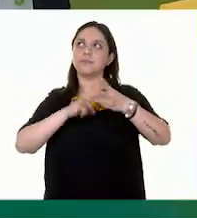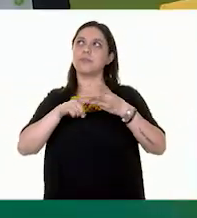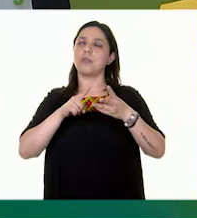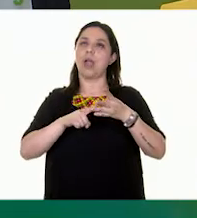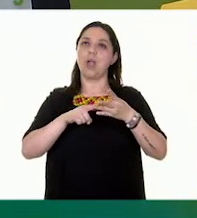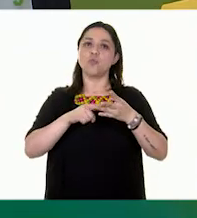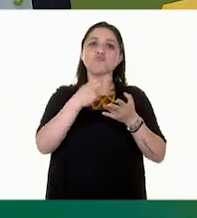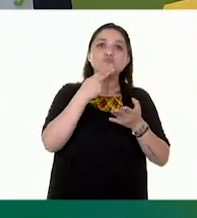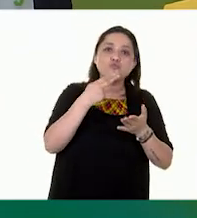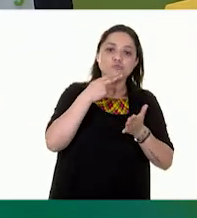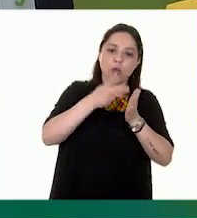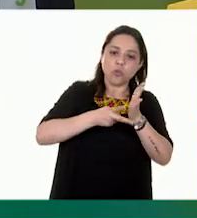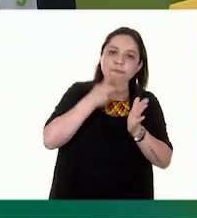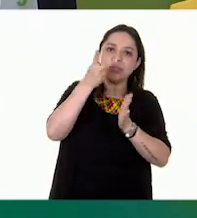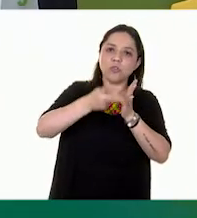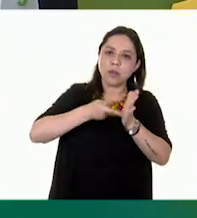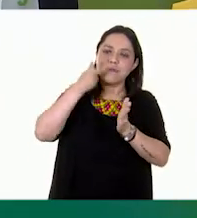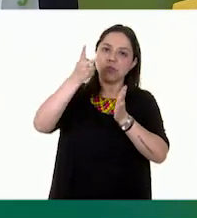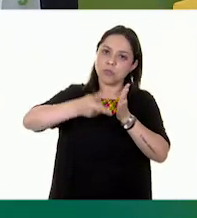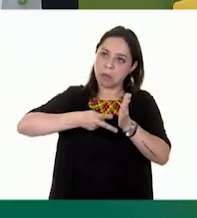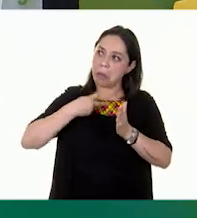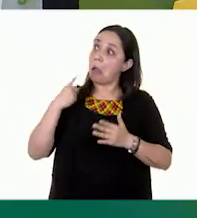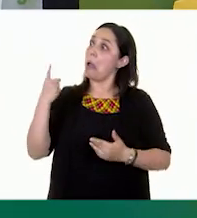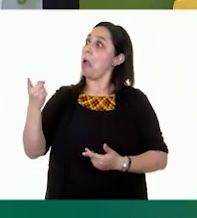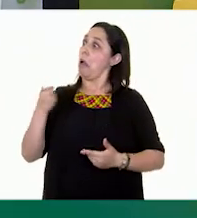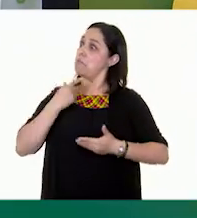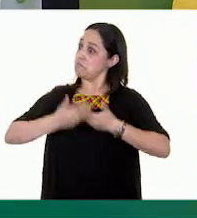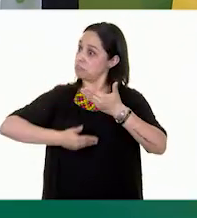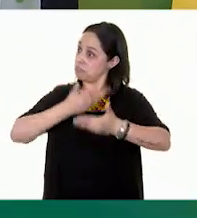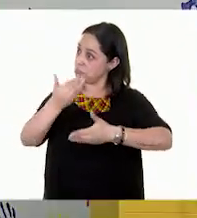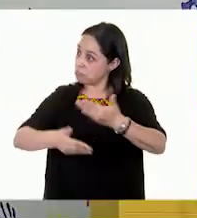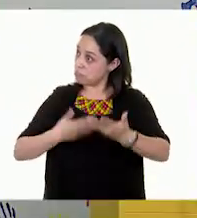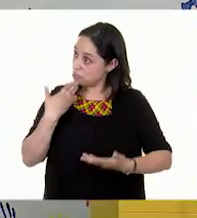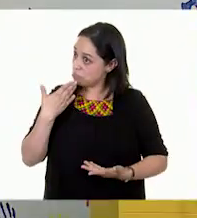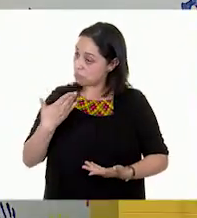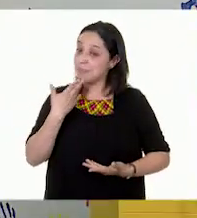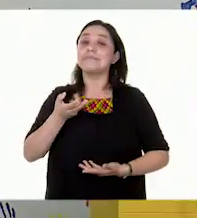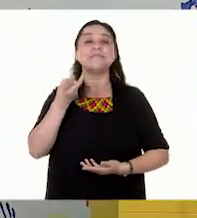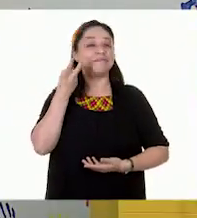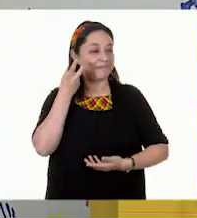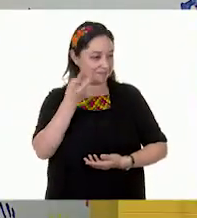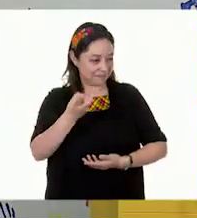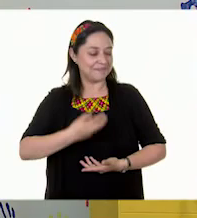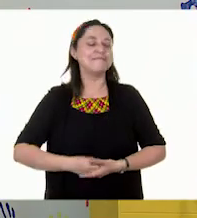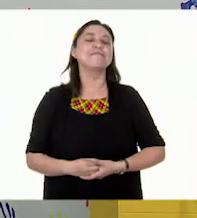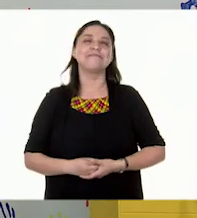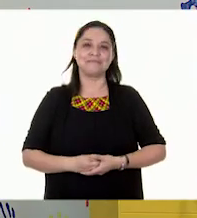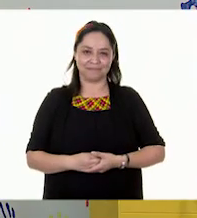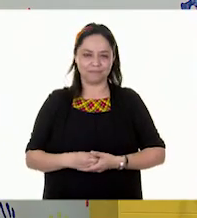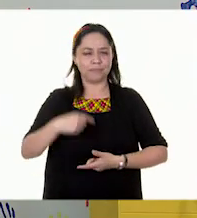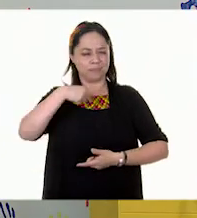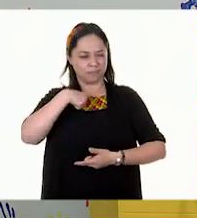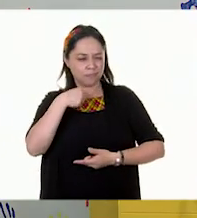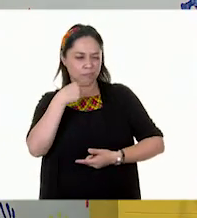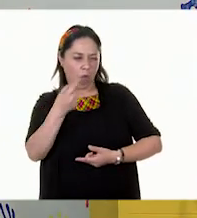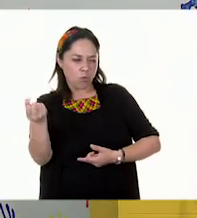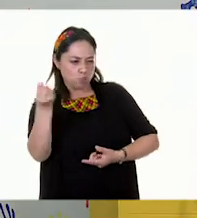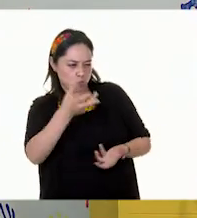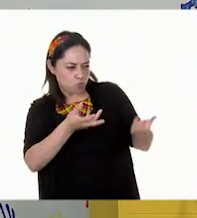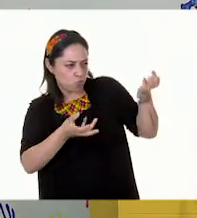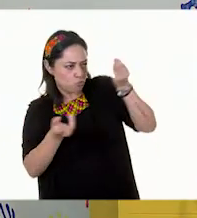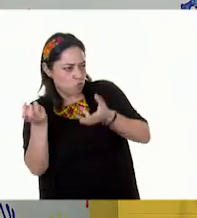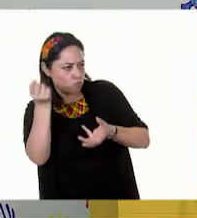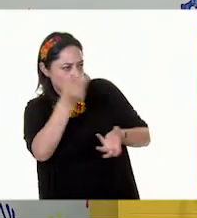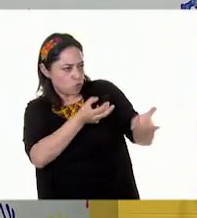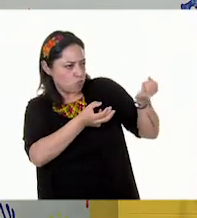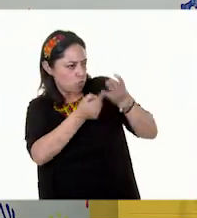Erick! ¡Avanzamos mucho, maestra! Así es, Gloria. ¡Excelente! Fui tomando nota de todo lo